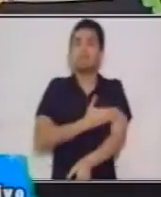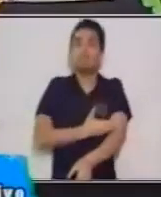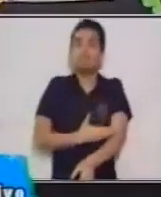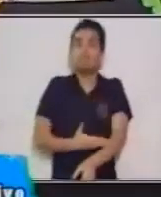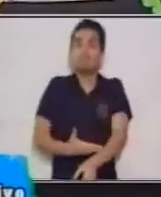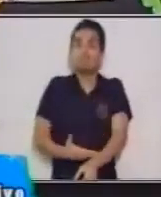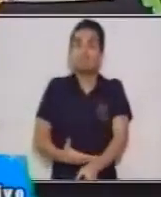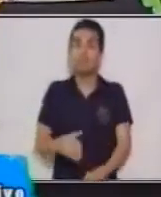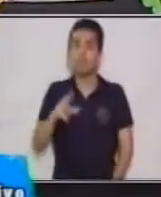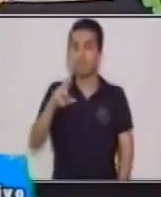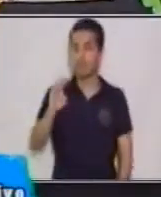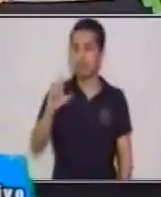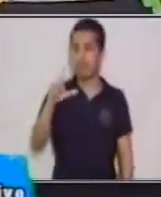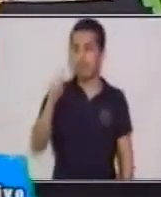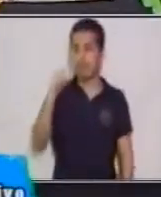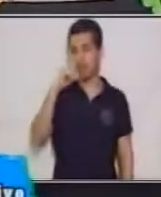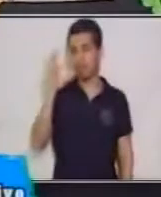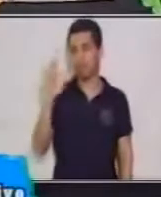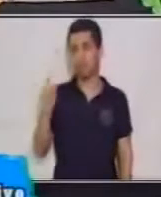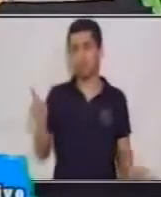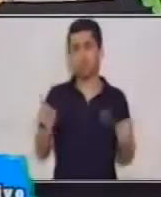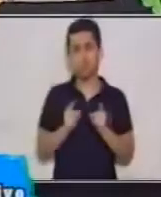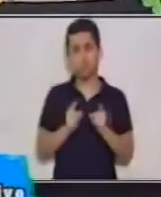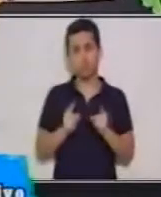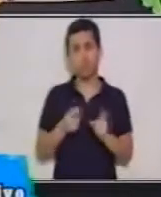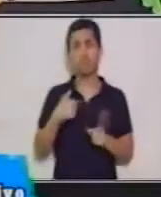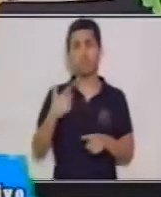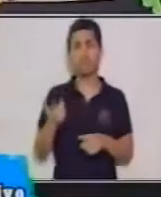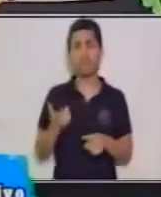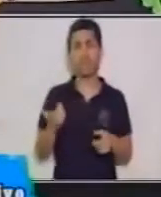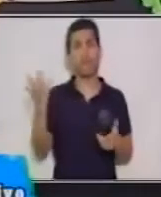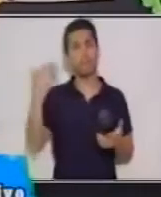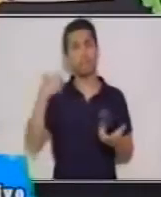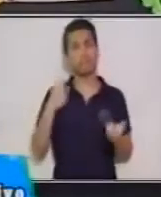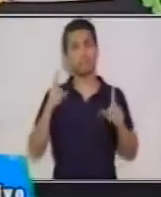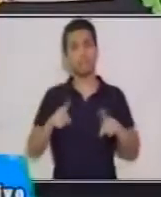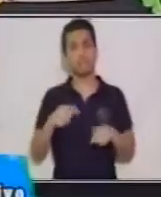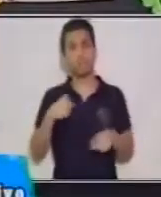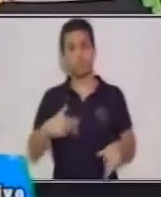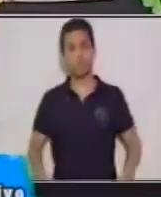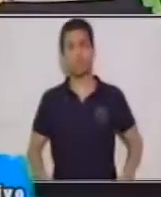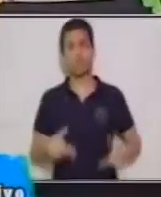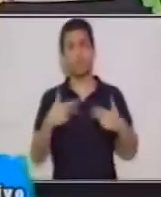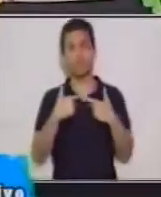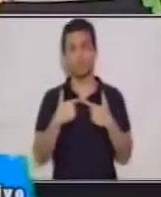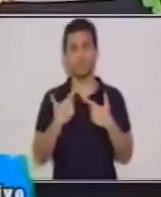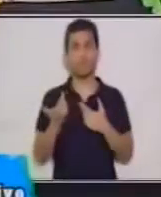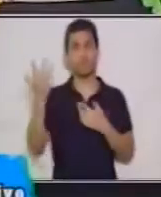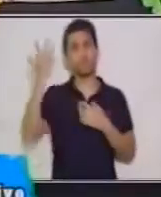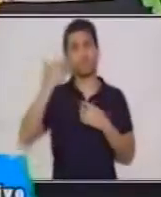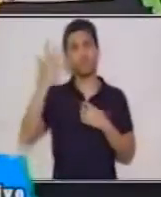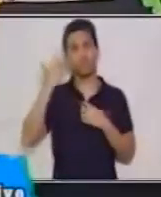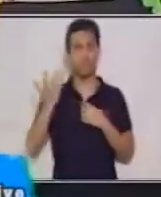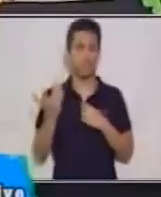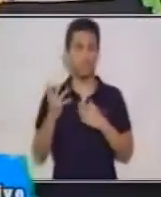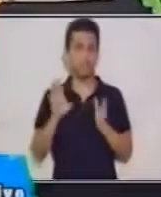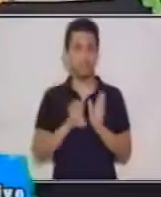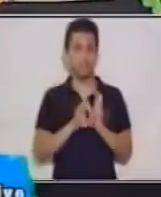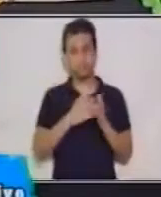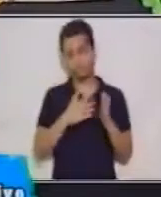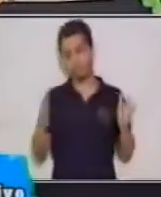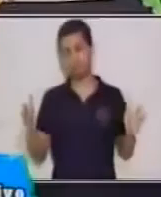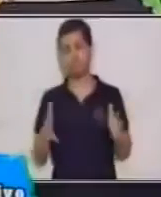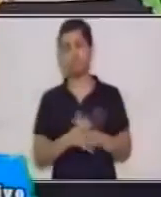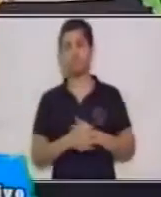de hechos reales o sucesos que nosotros los seres humanos tenemos en nuestro diario vivir. Bien,